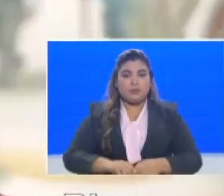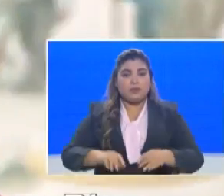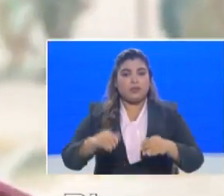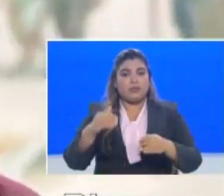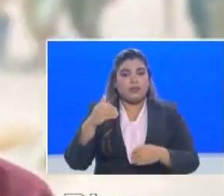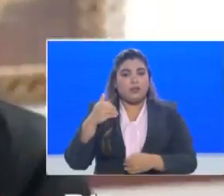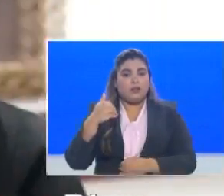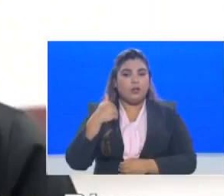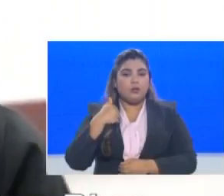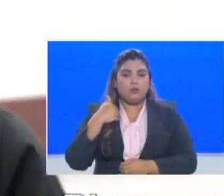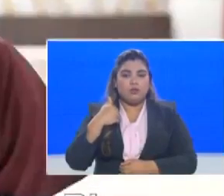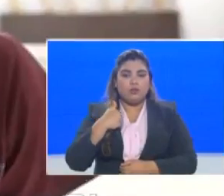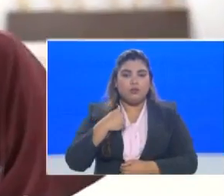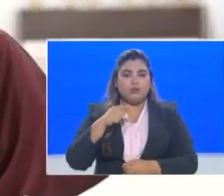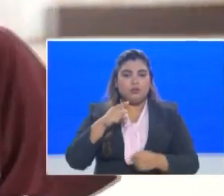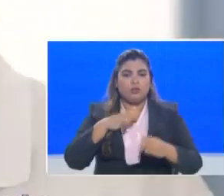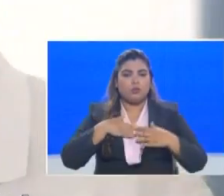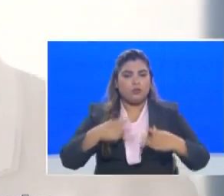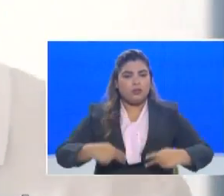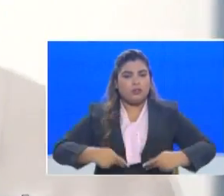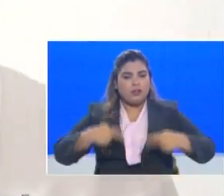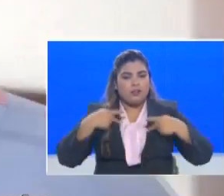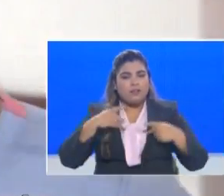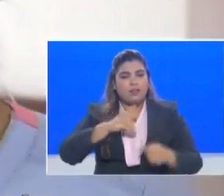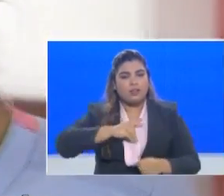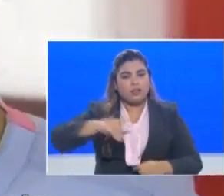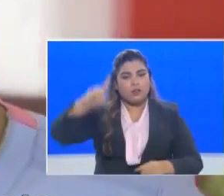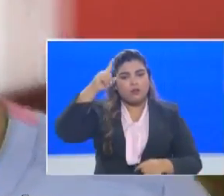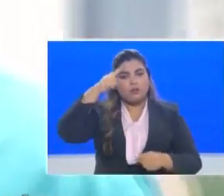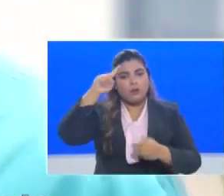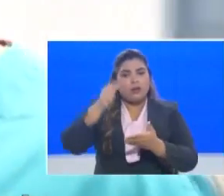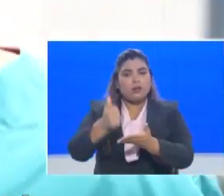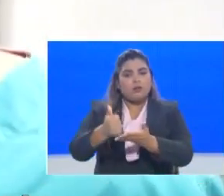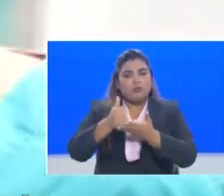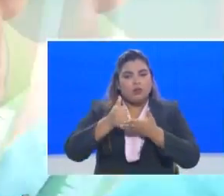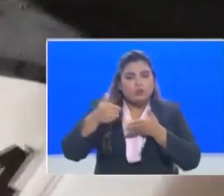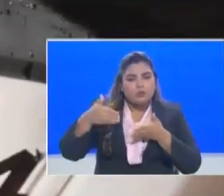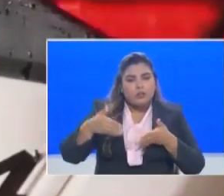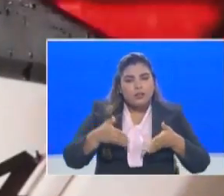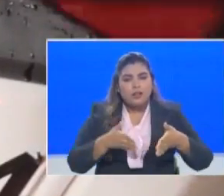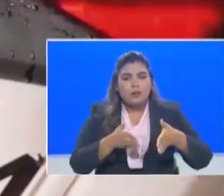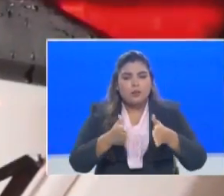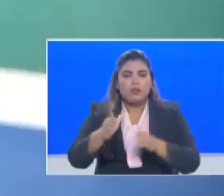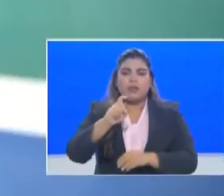Encomendamos nuestra vida a Dios para que nos guíe en este difícil trabajo.